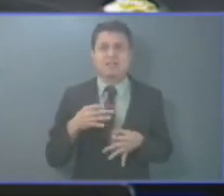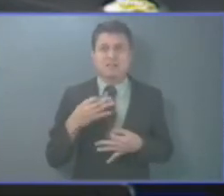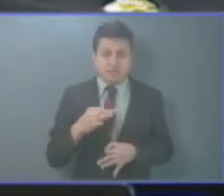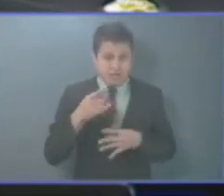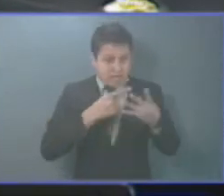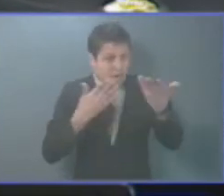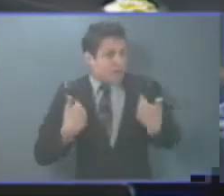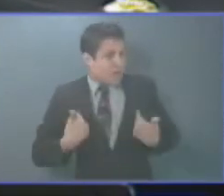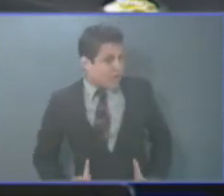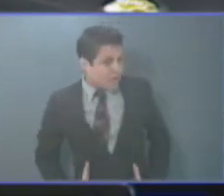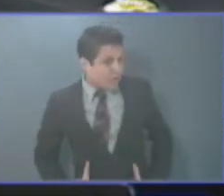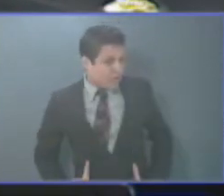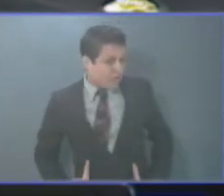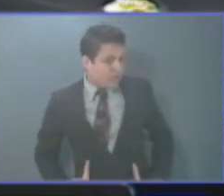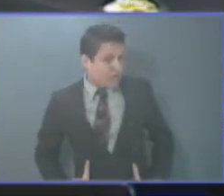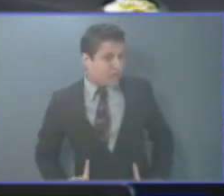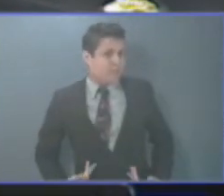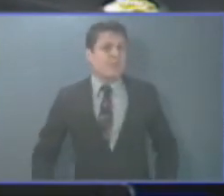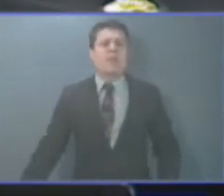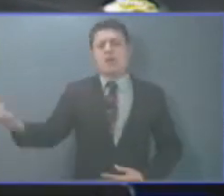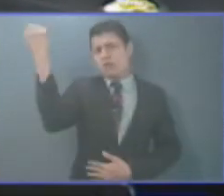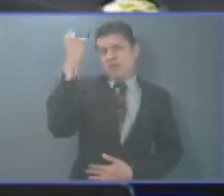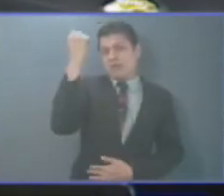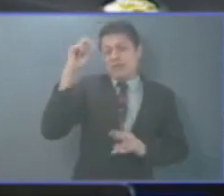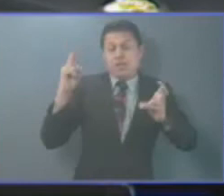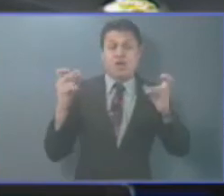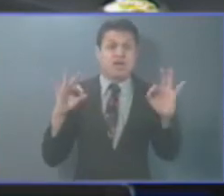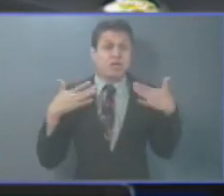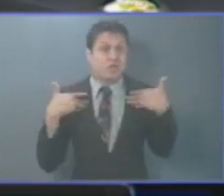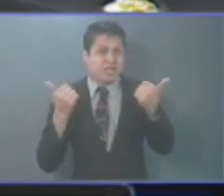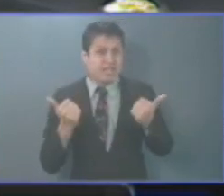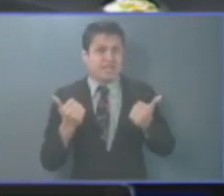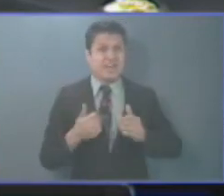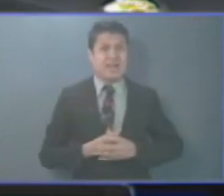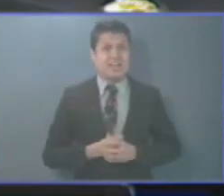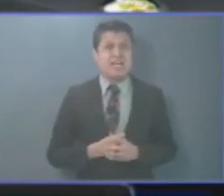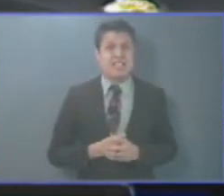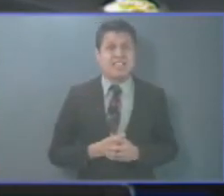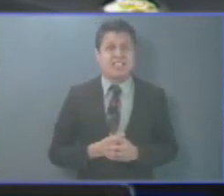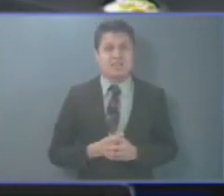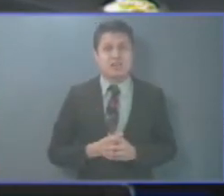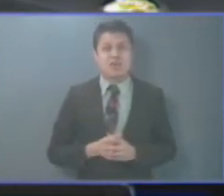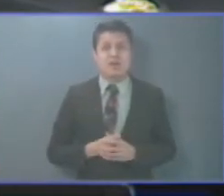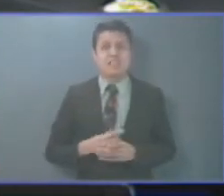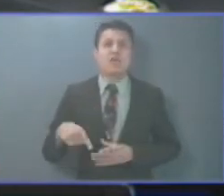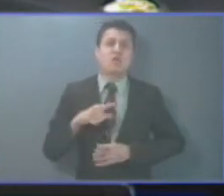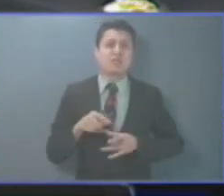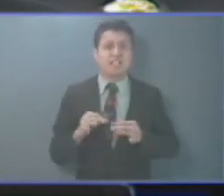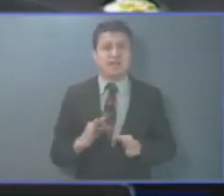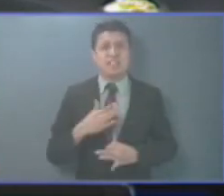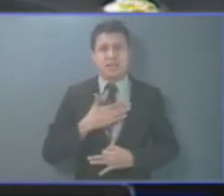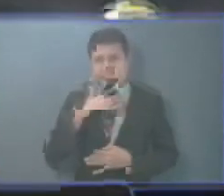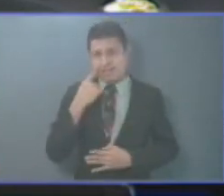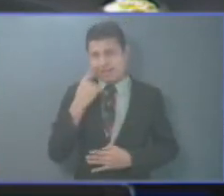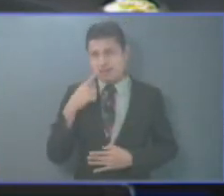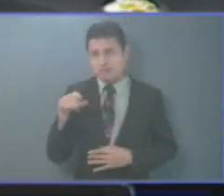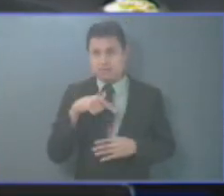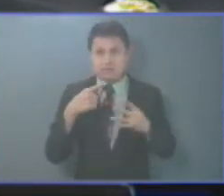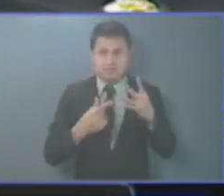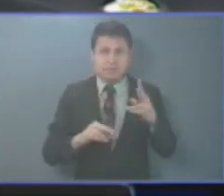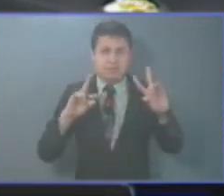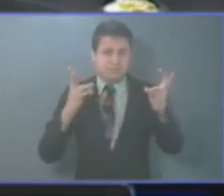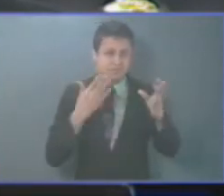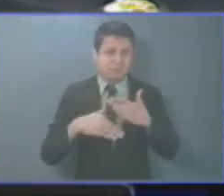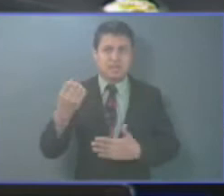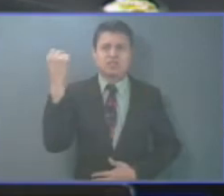derechos. La importancia en salud de las personas con algún nivel de discapacidad radica en que estas tienen una